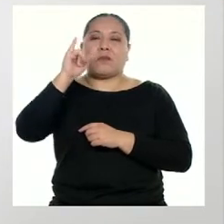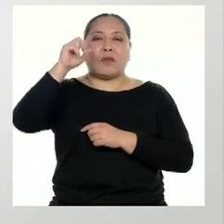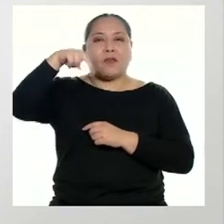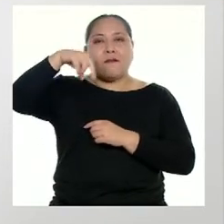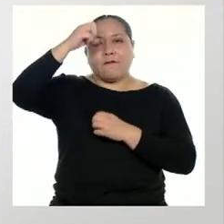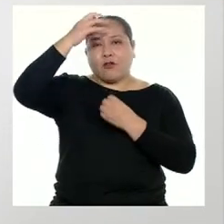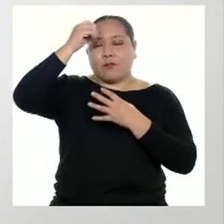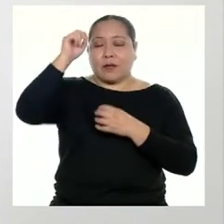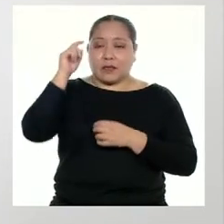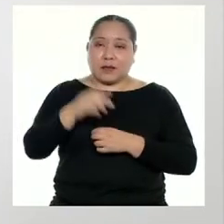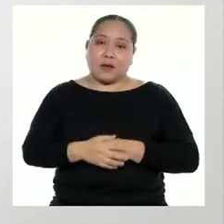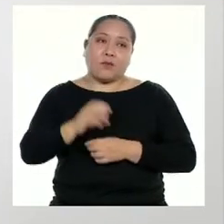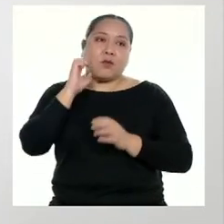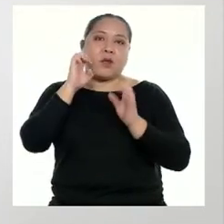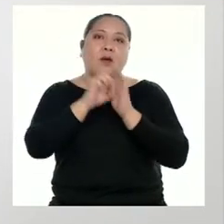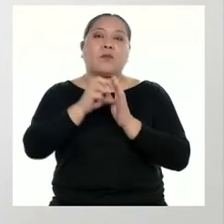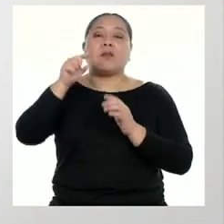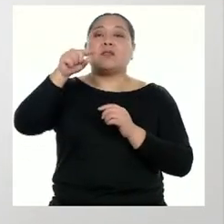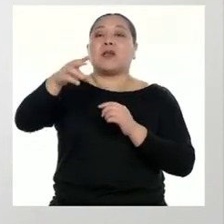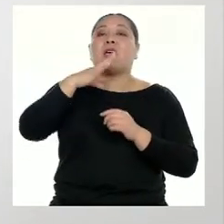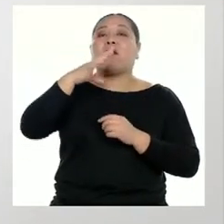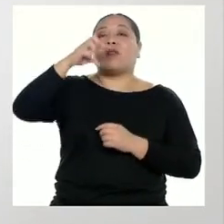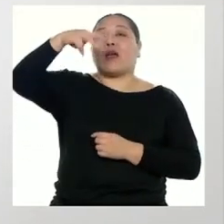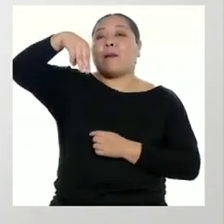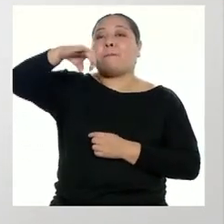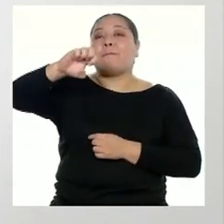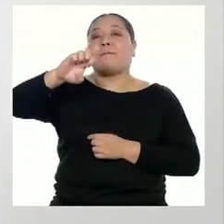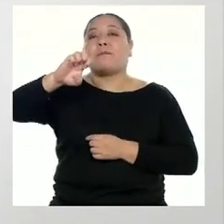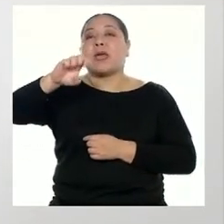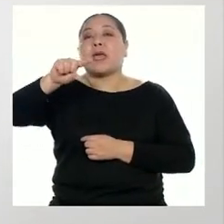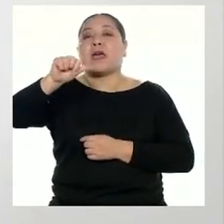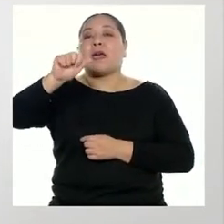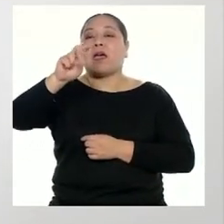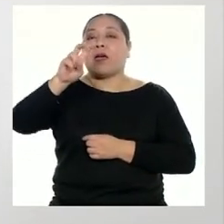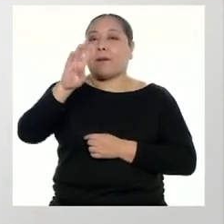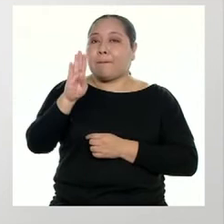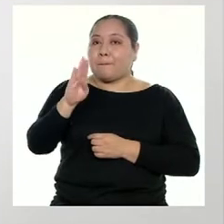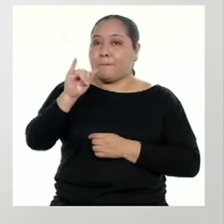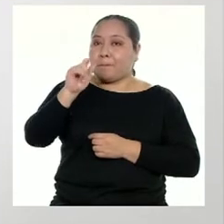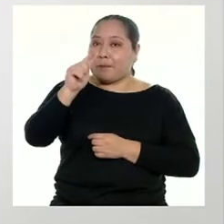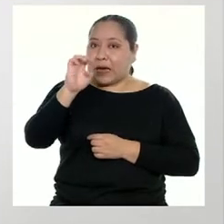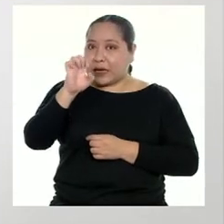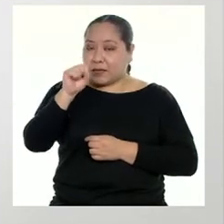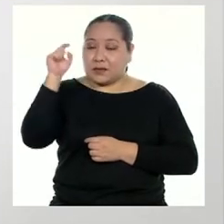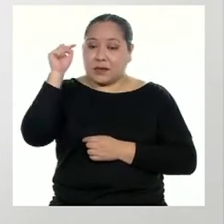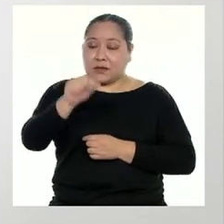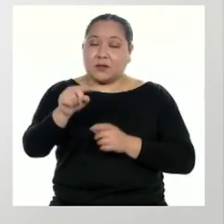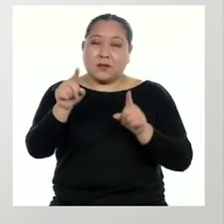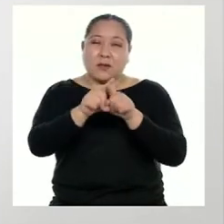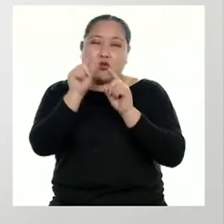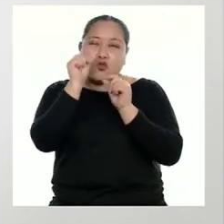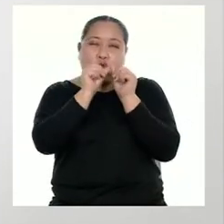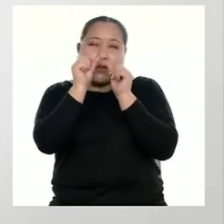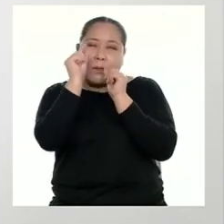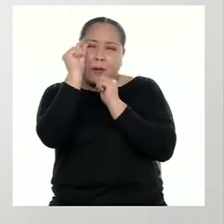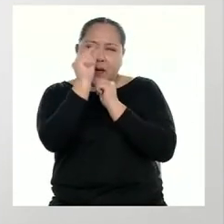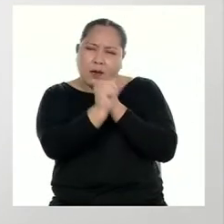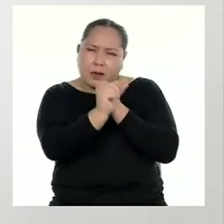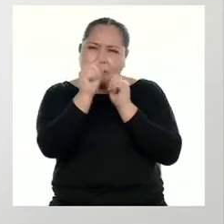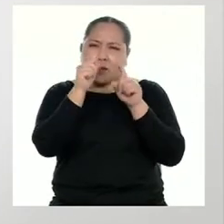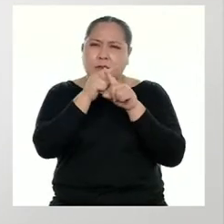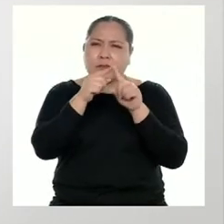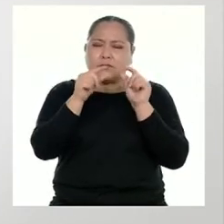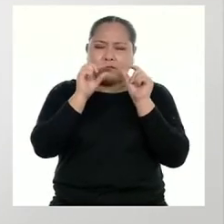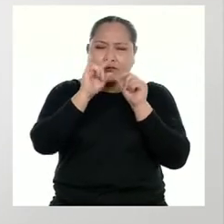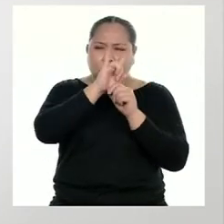ejemplo, de medidas como megabytes que expresan en números muy pequeños y que podemos decir de manera más